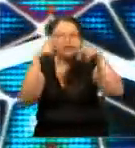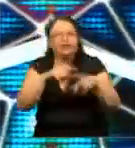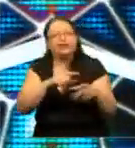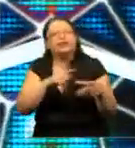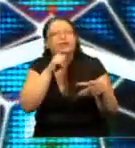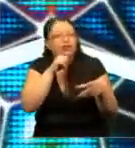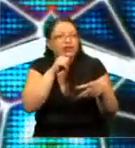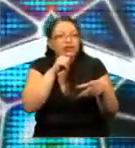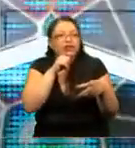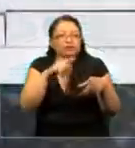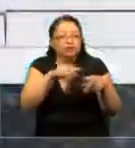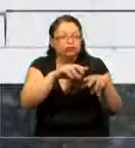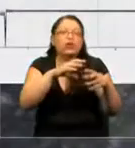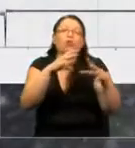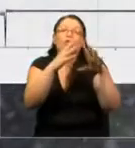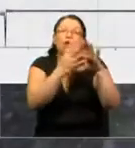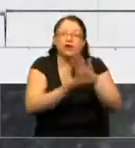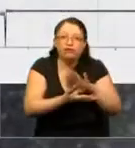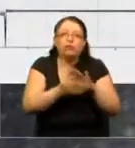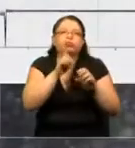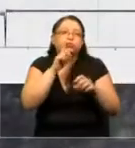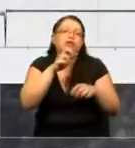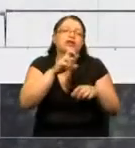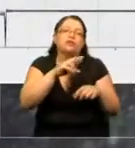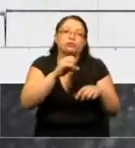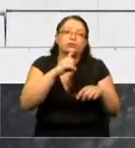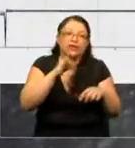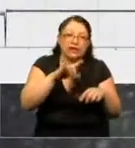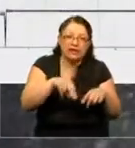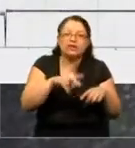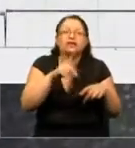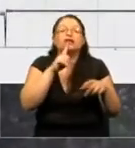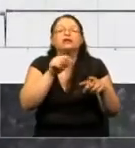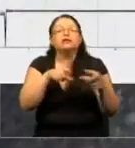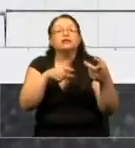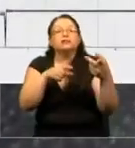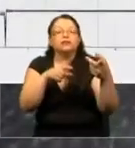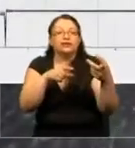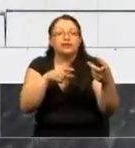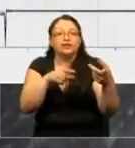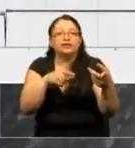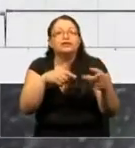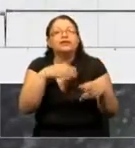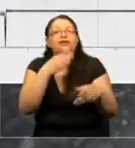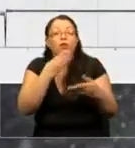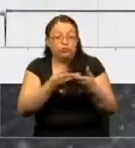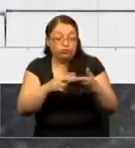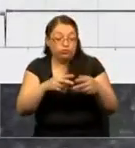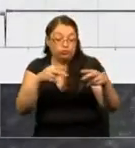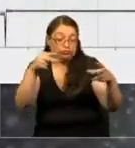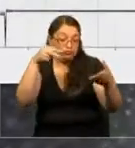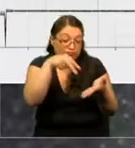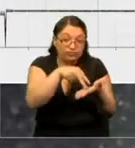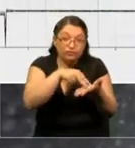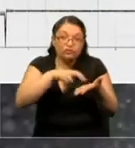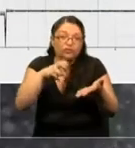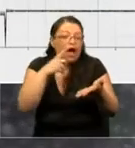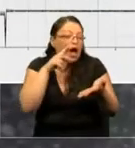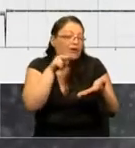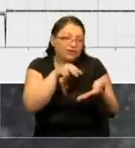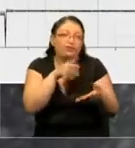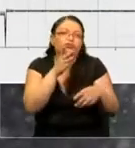neuronales, que presentan las proteínas sinápticas y que cuando las colocamos en un electrodo registramos corrientes